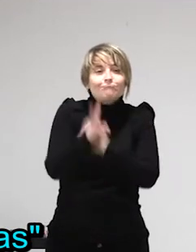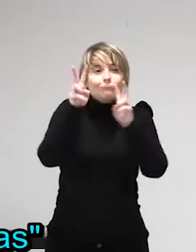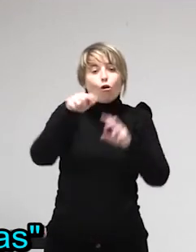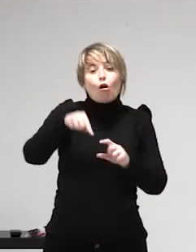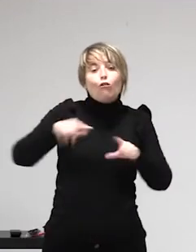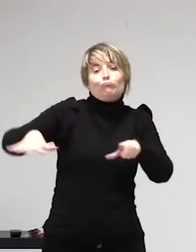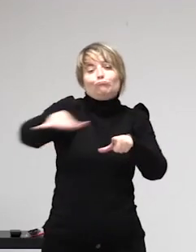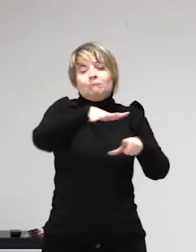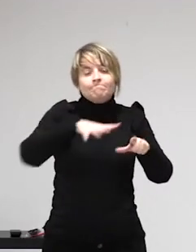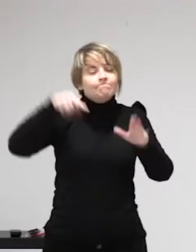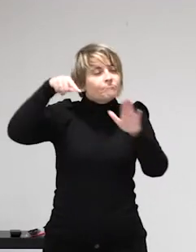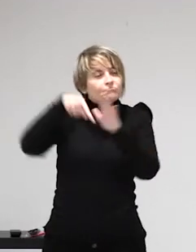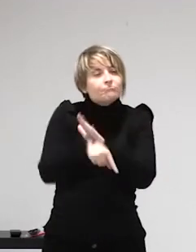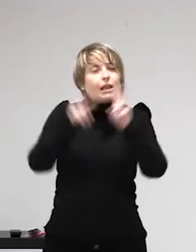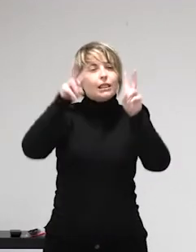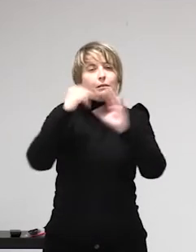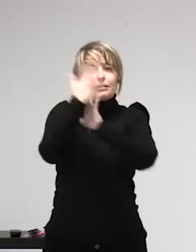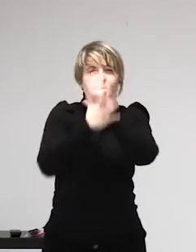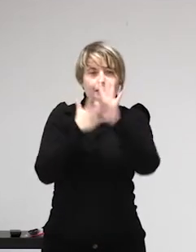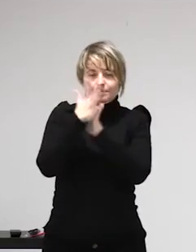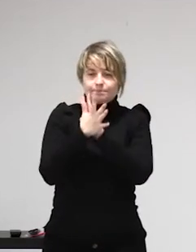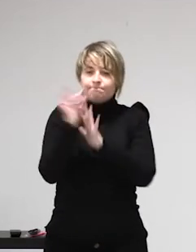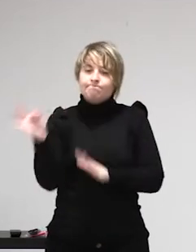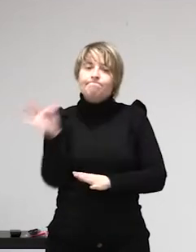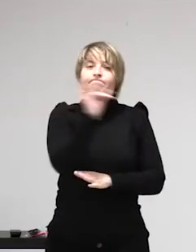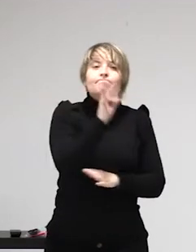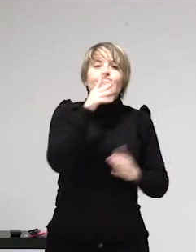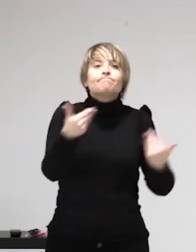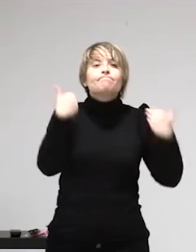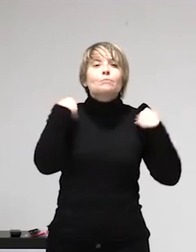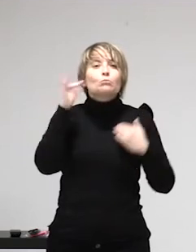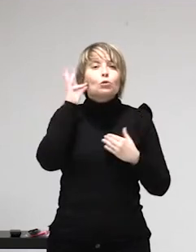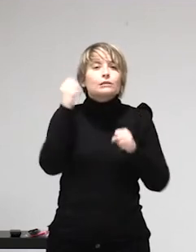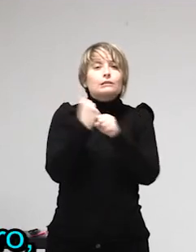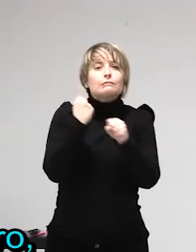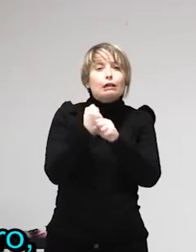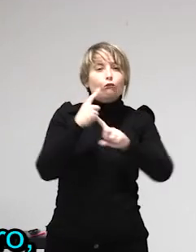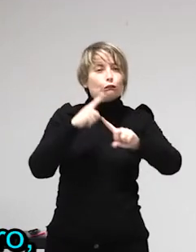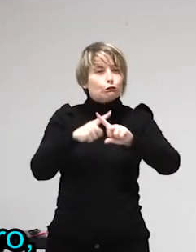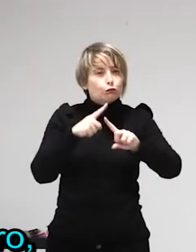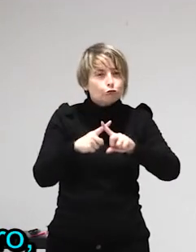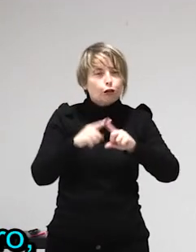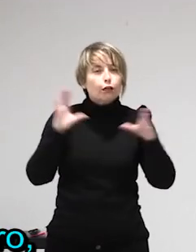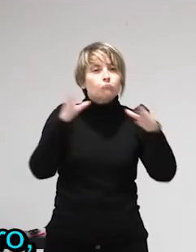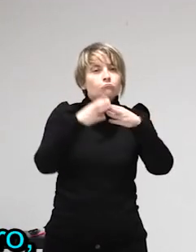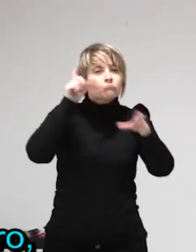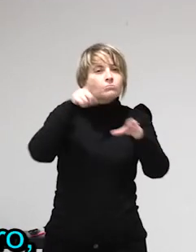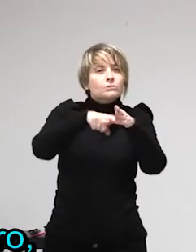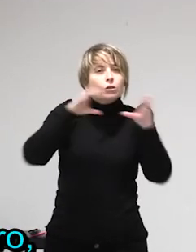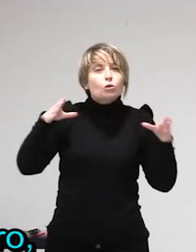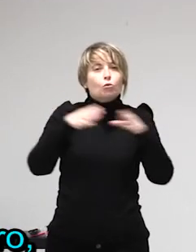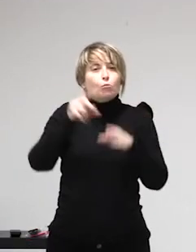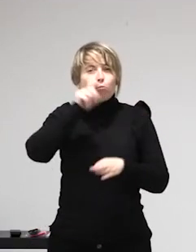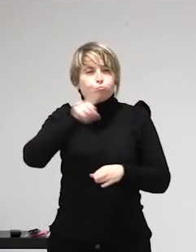torturias feministas abordando precisamente el mismo tema que hoy trataremos en esta mesa. Darán comienzo el martes 2 de